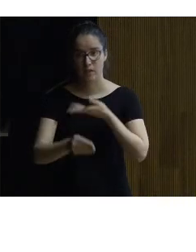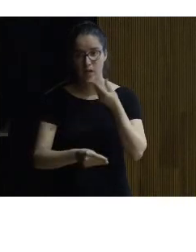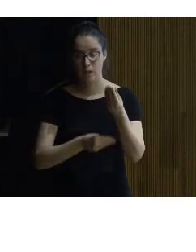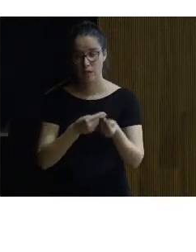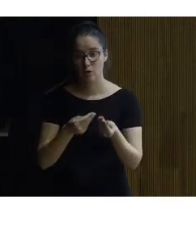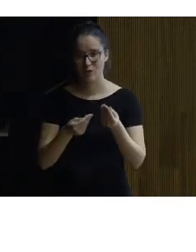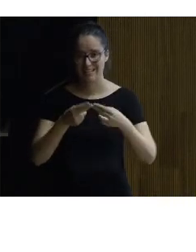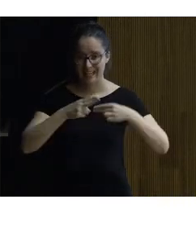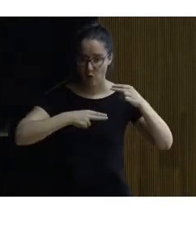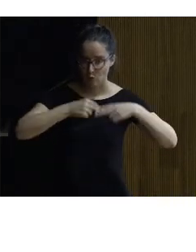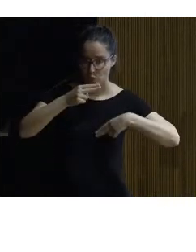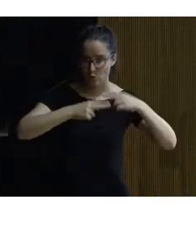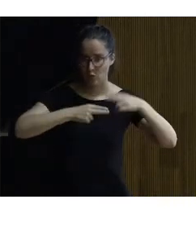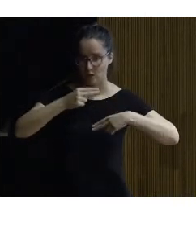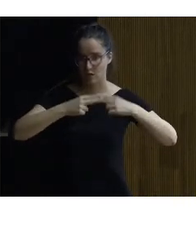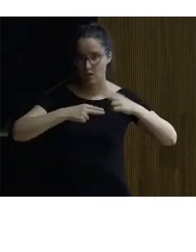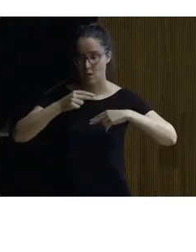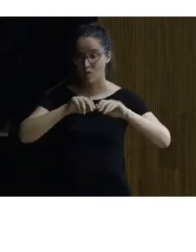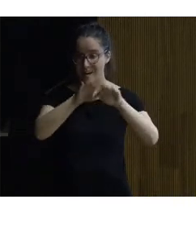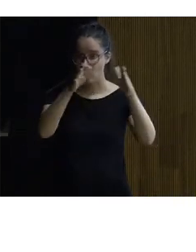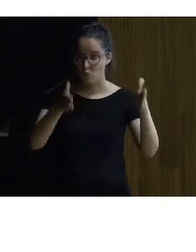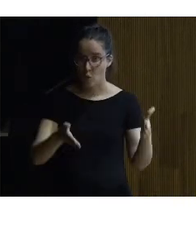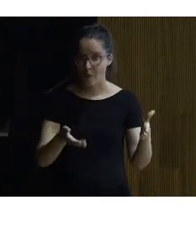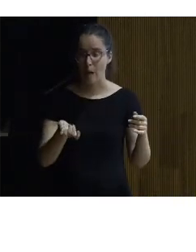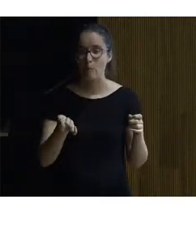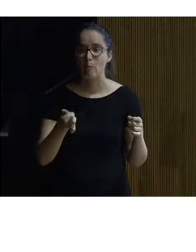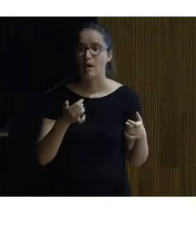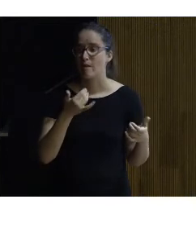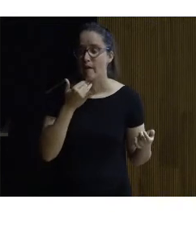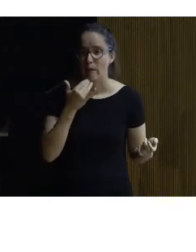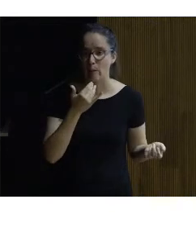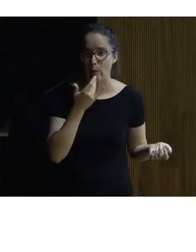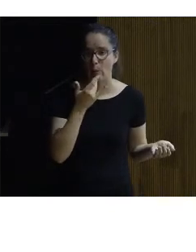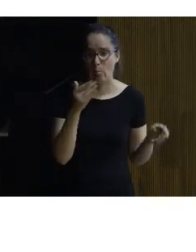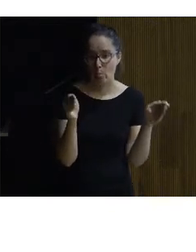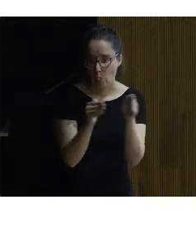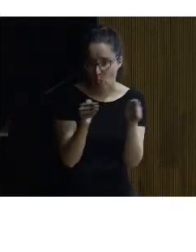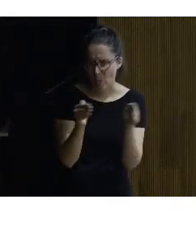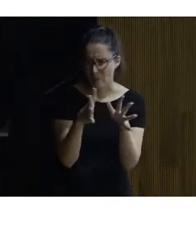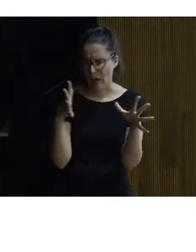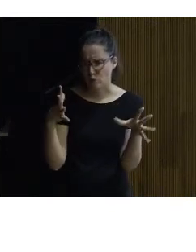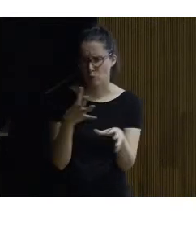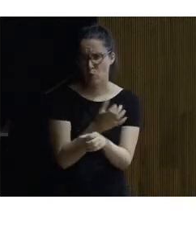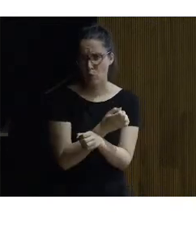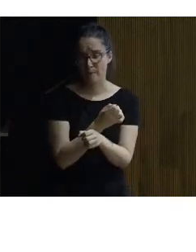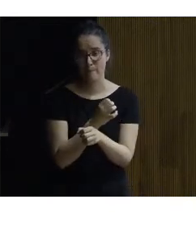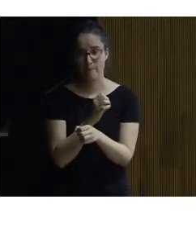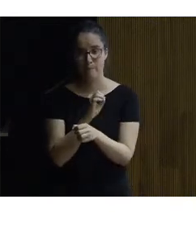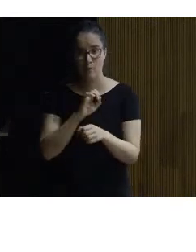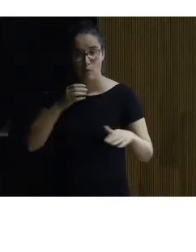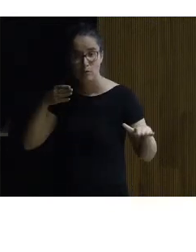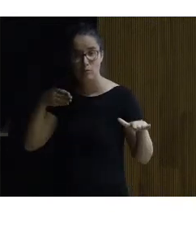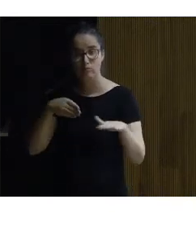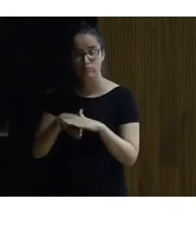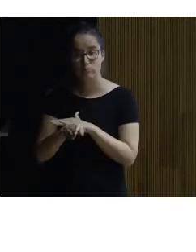construyera que inevitablemente es grande una cueva parece algo relativamente pequeño y angosto pero cuando se entran en